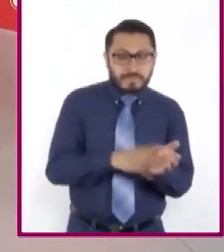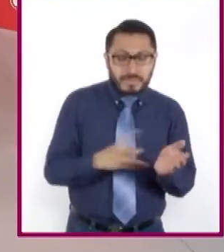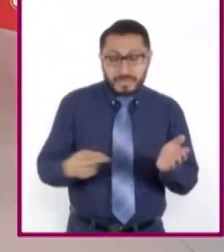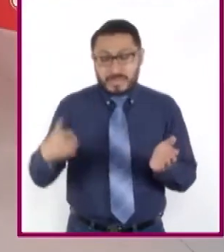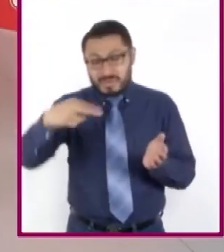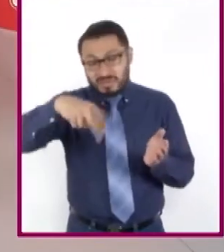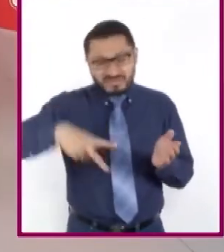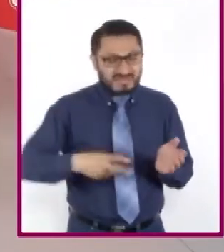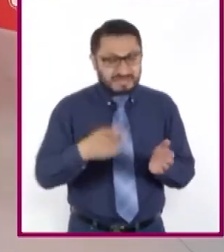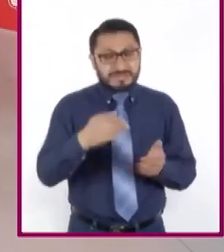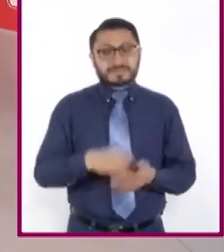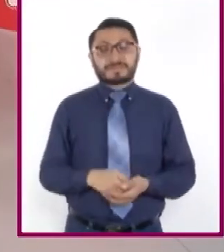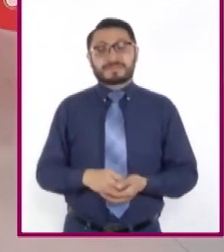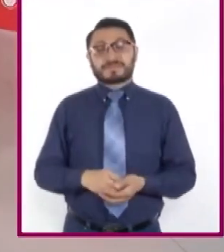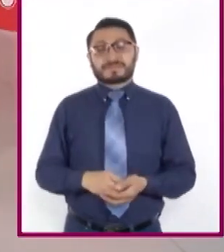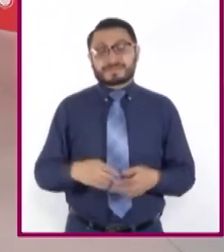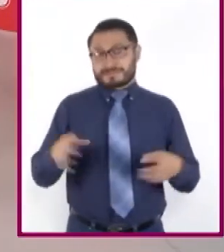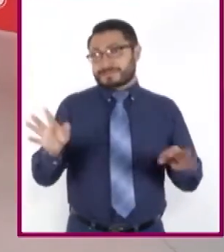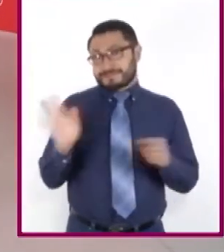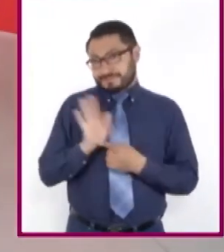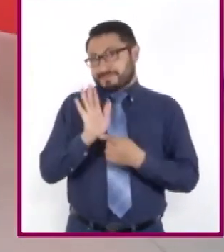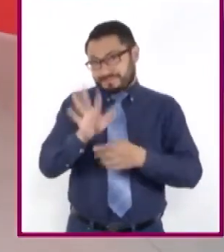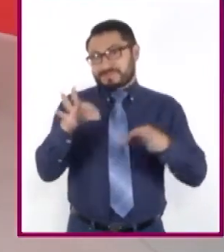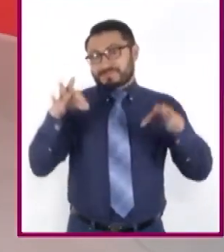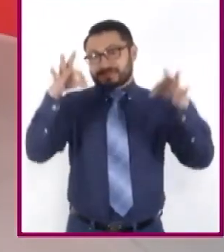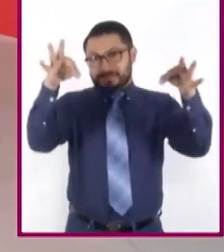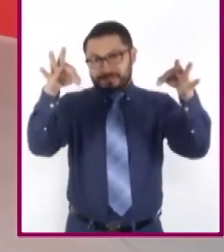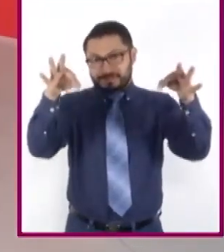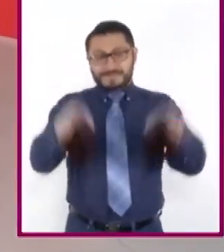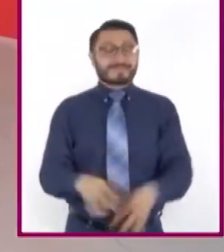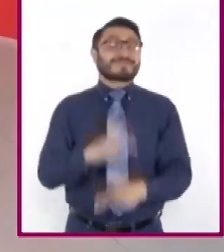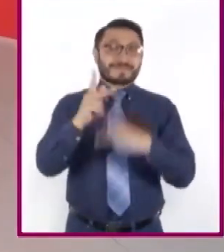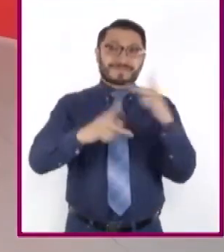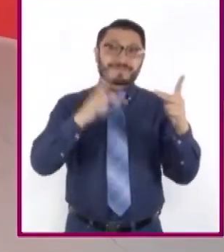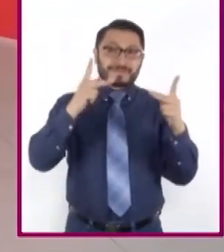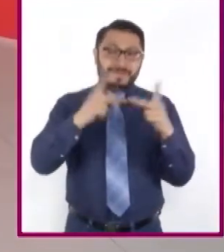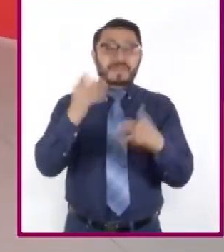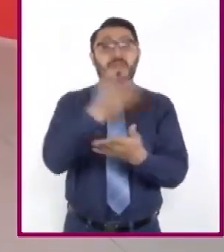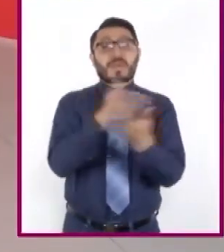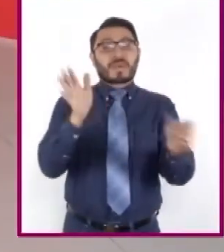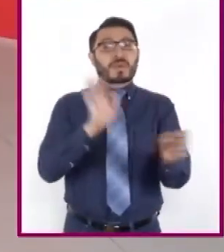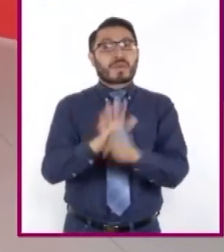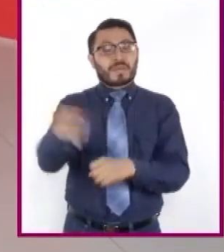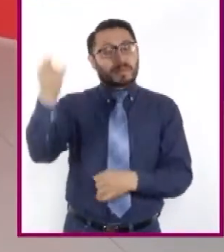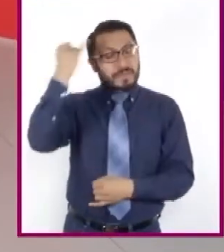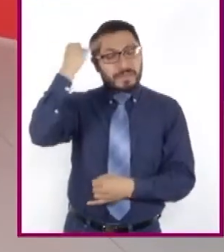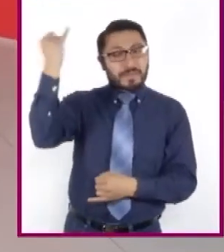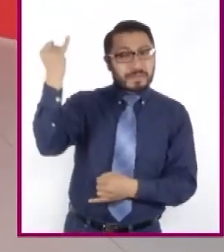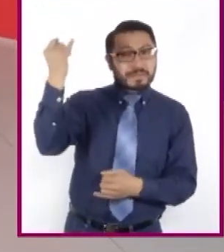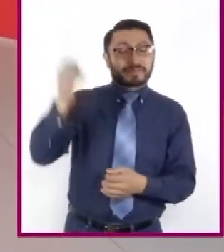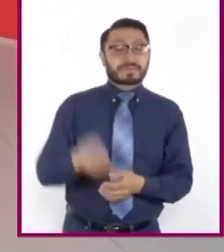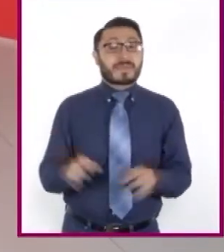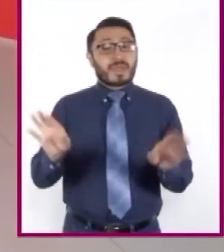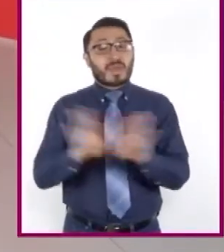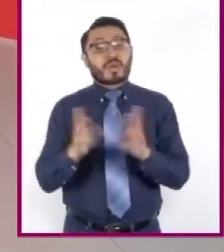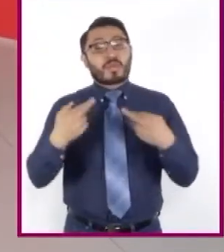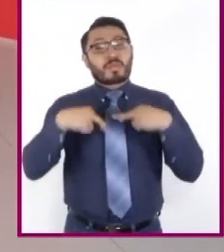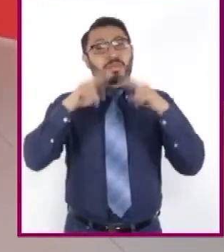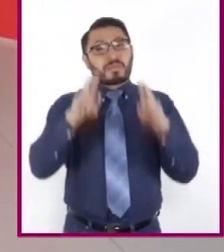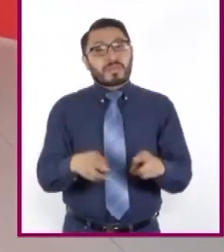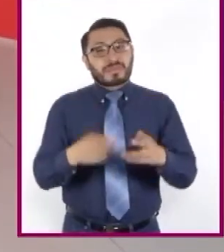Claro. Como estos. Perfecto. ¿Y ustedes qué percibieron? ¿Cómo lo representarían?